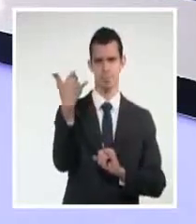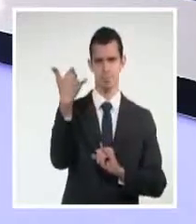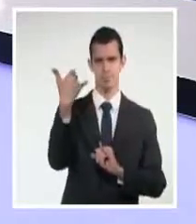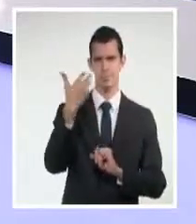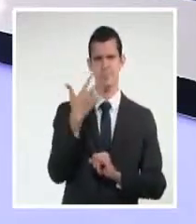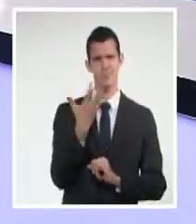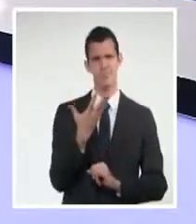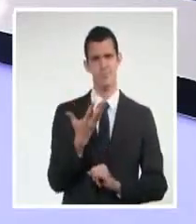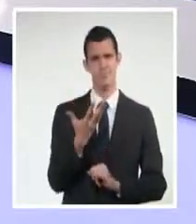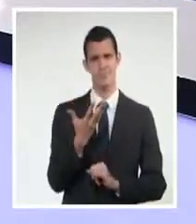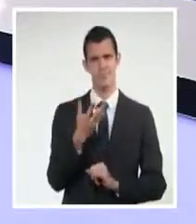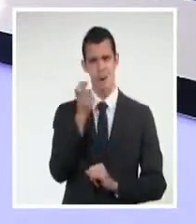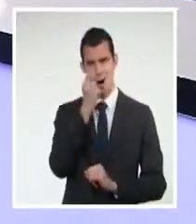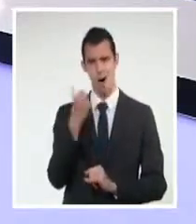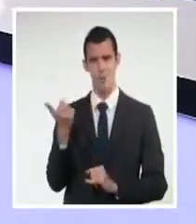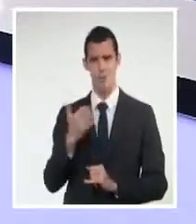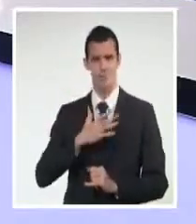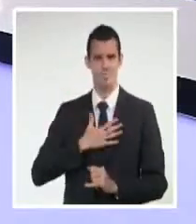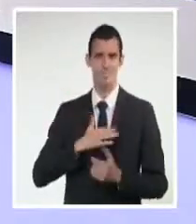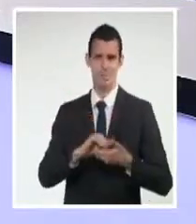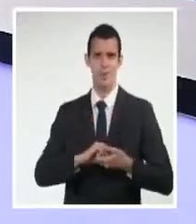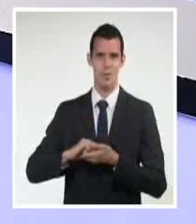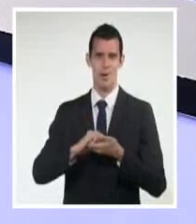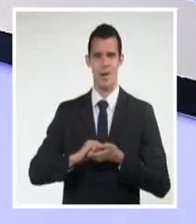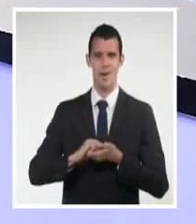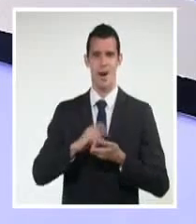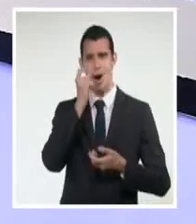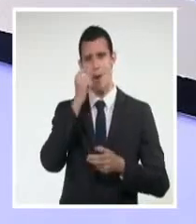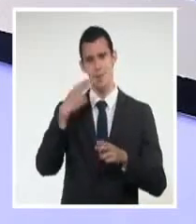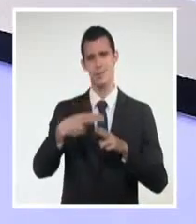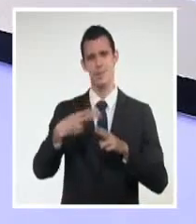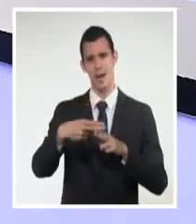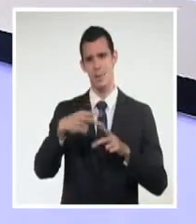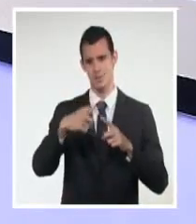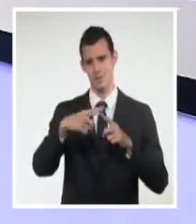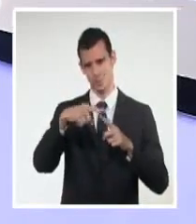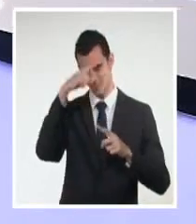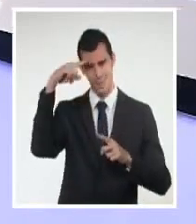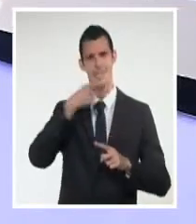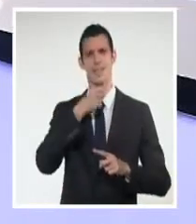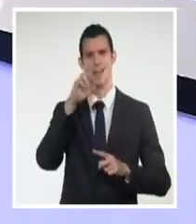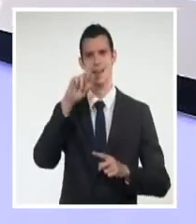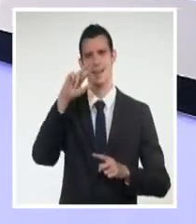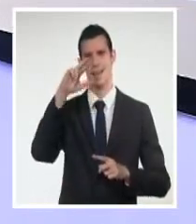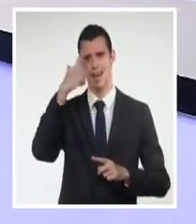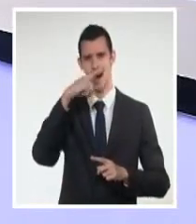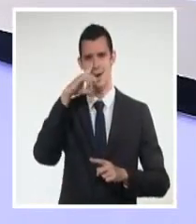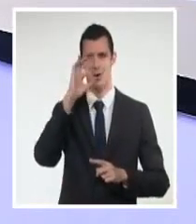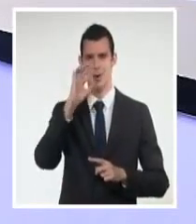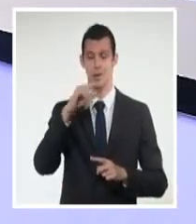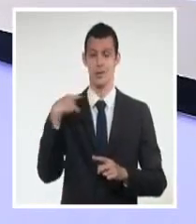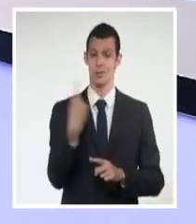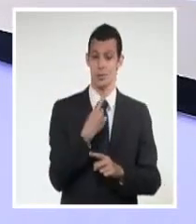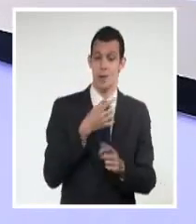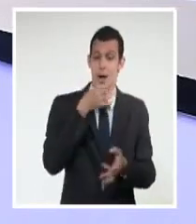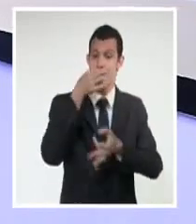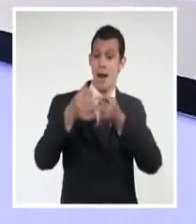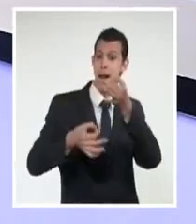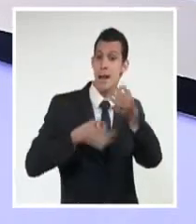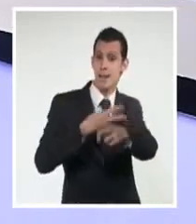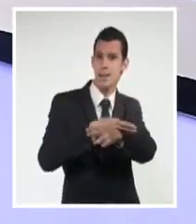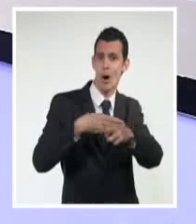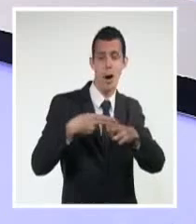de mi compañero de Rafael Serrano, un hombre cuyos méritos aquí no cabrían. Ha sido ejemplo de